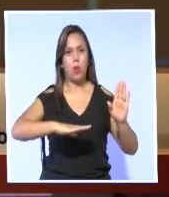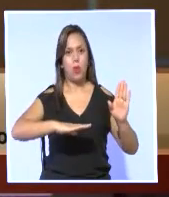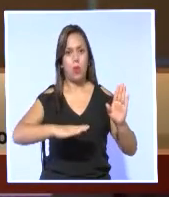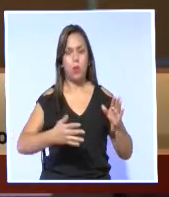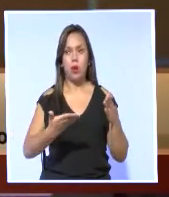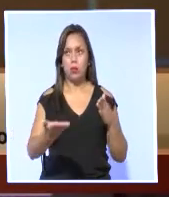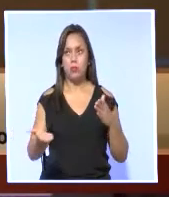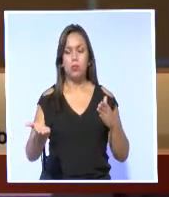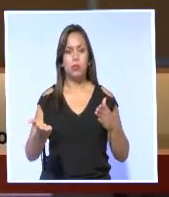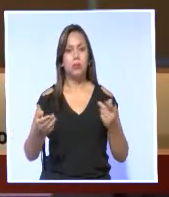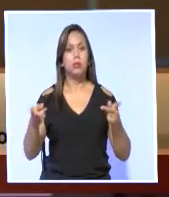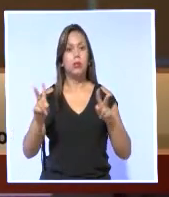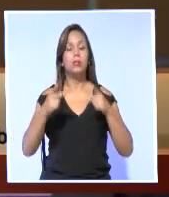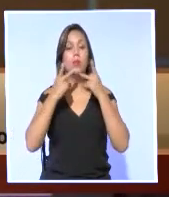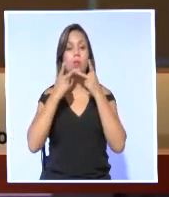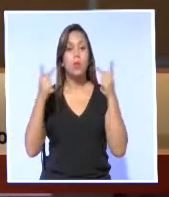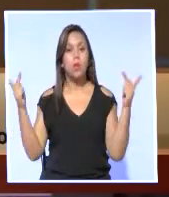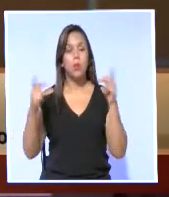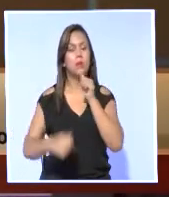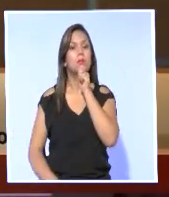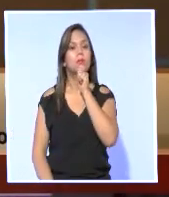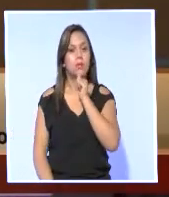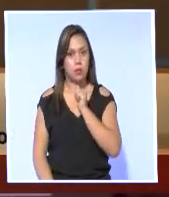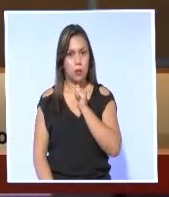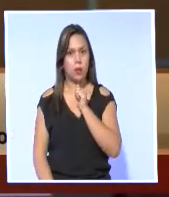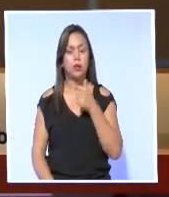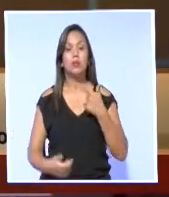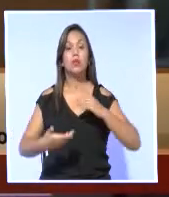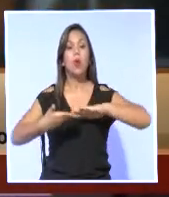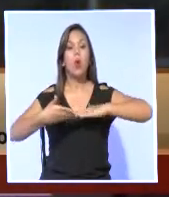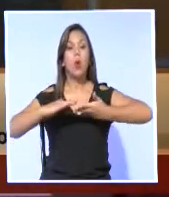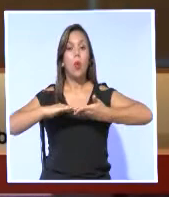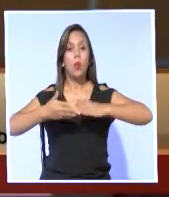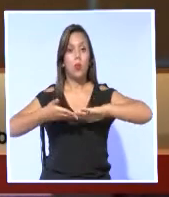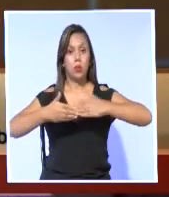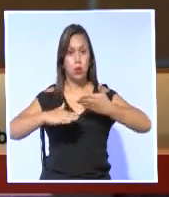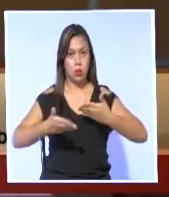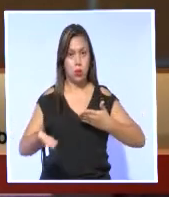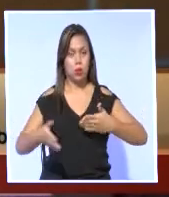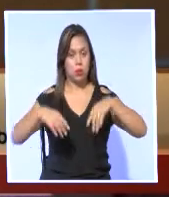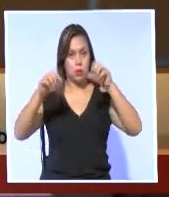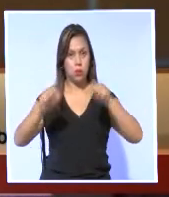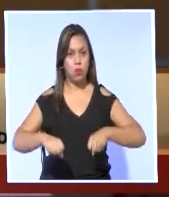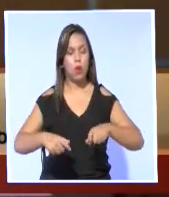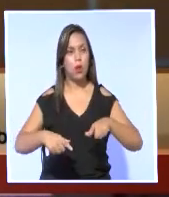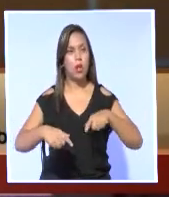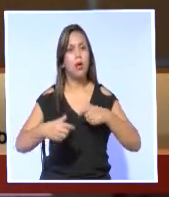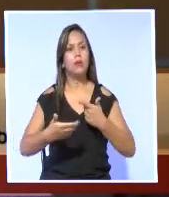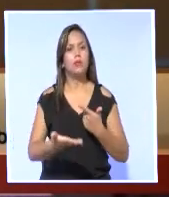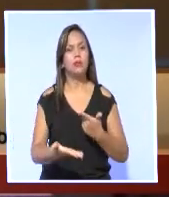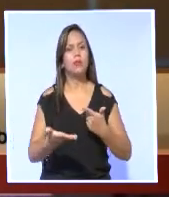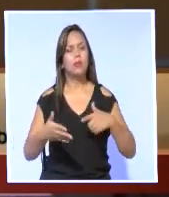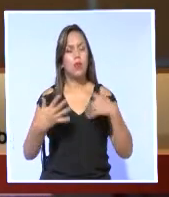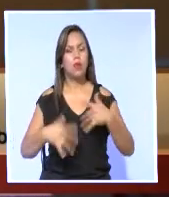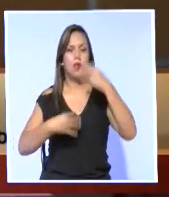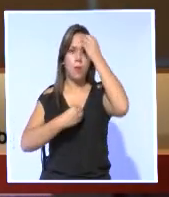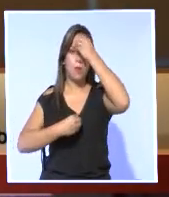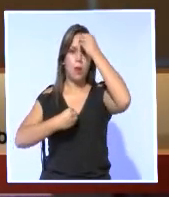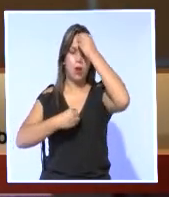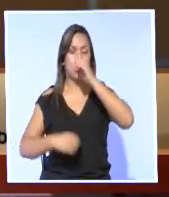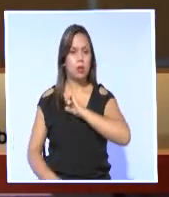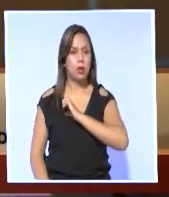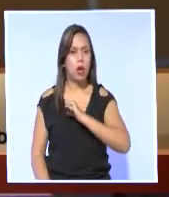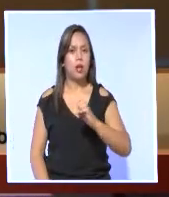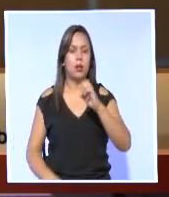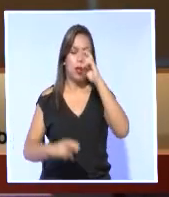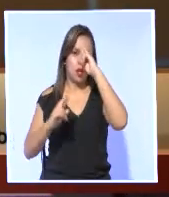de comunicación, tanto públicos, privados y comunitarios, a orientar su labor bajo los principios de ética